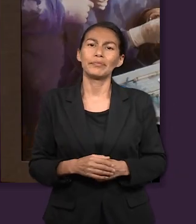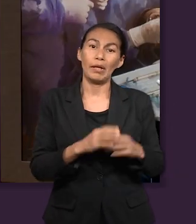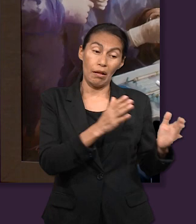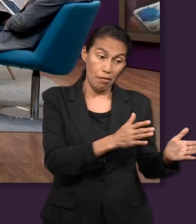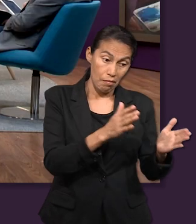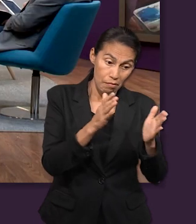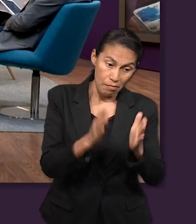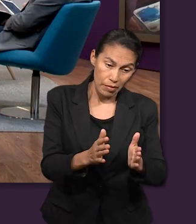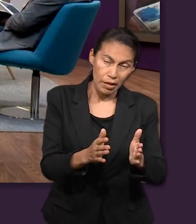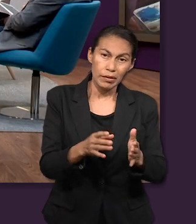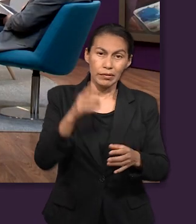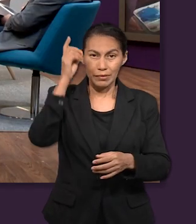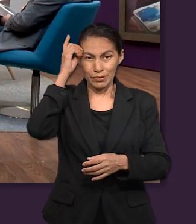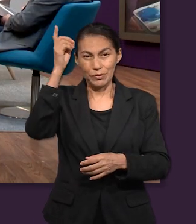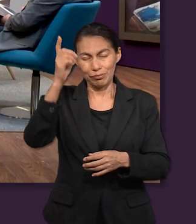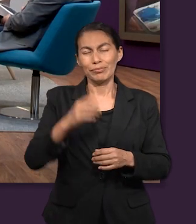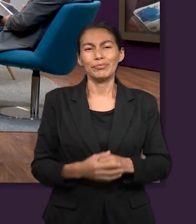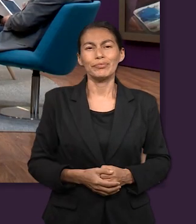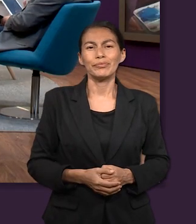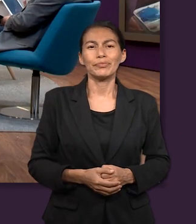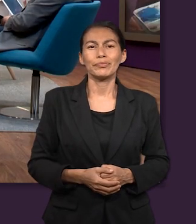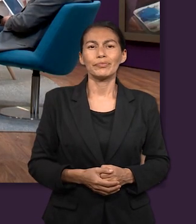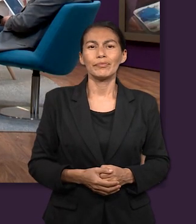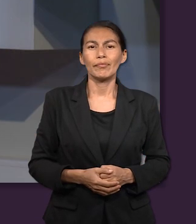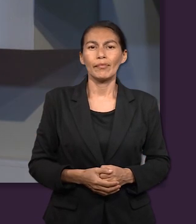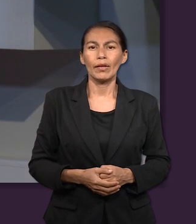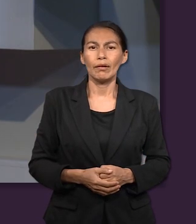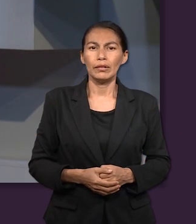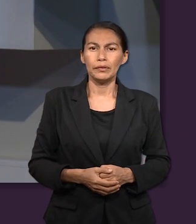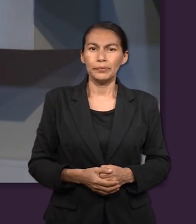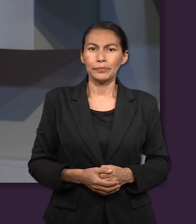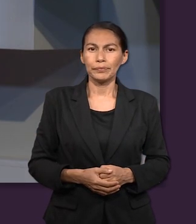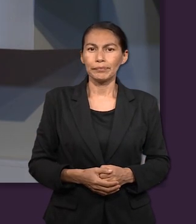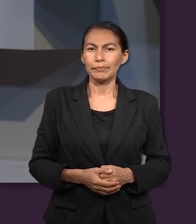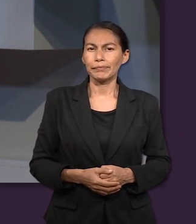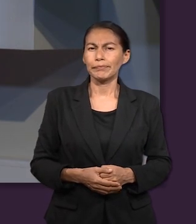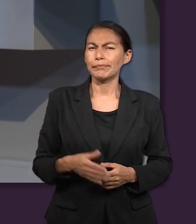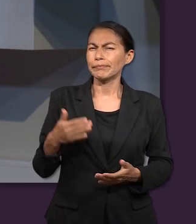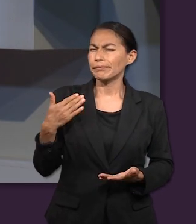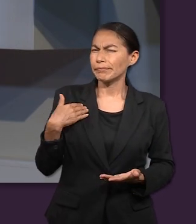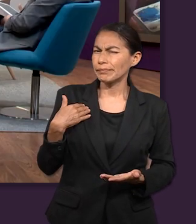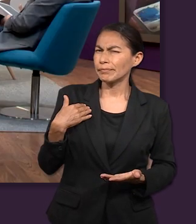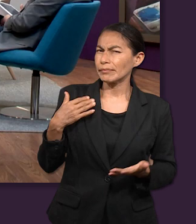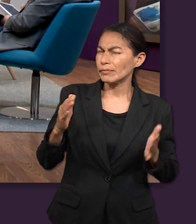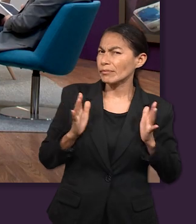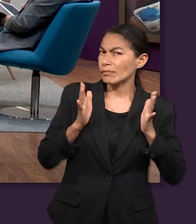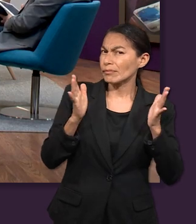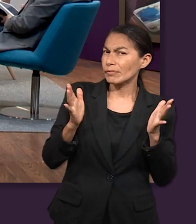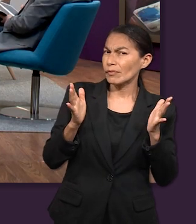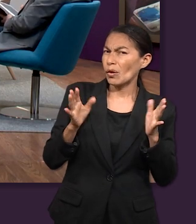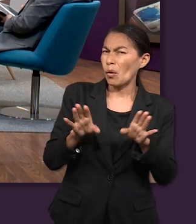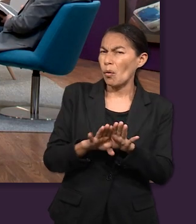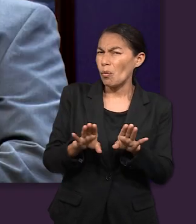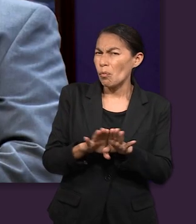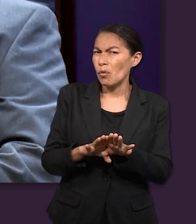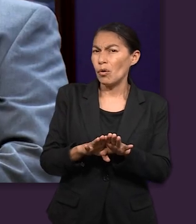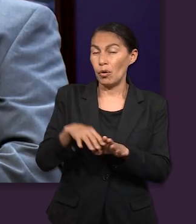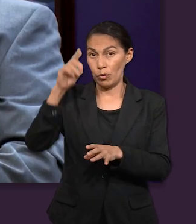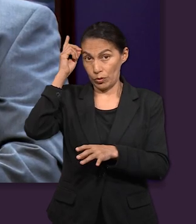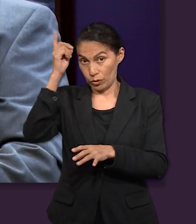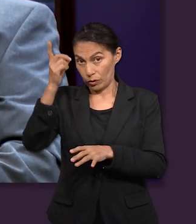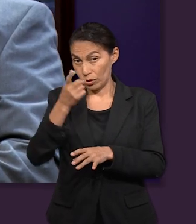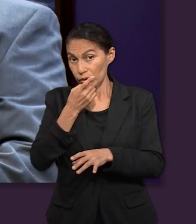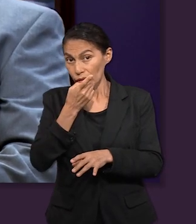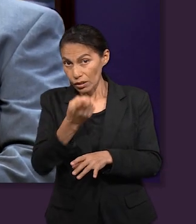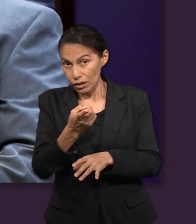era el propósito, ese era el plan. Y ese era uno de los estándares de Dios. A mí me llama la atención que cuando